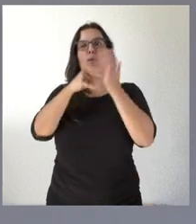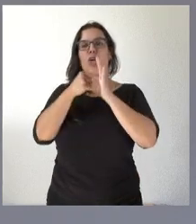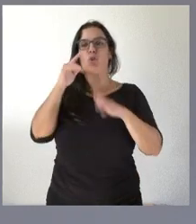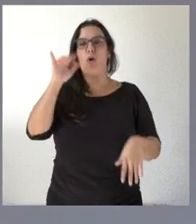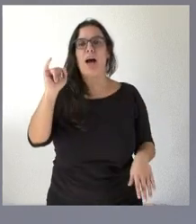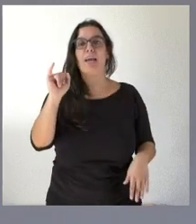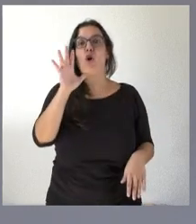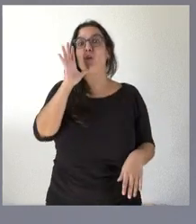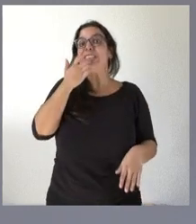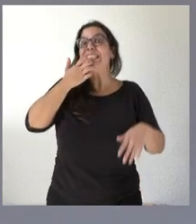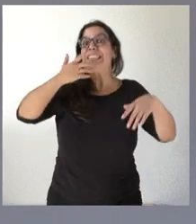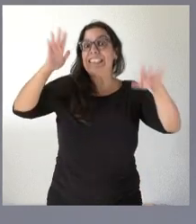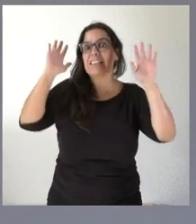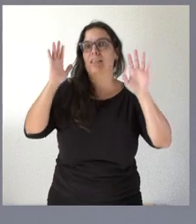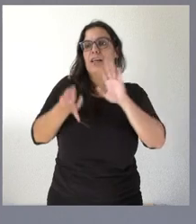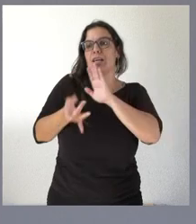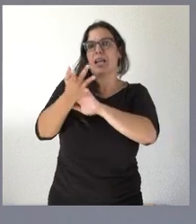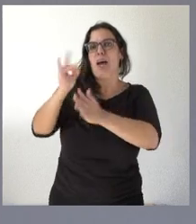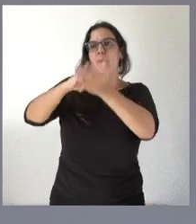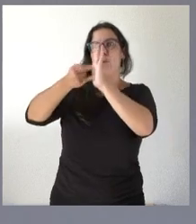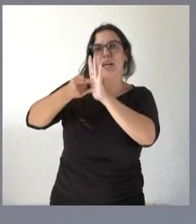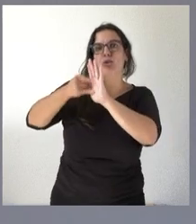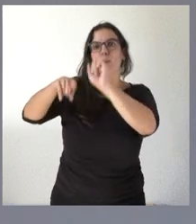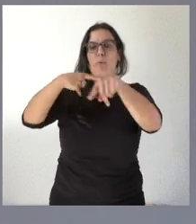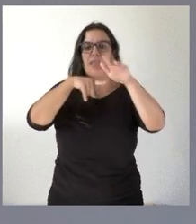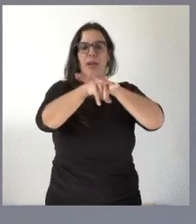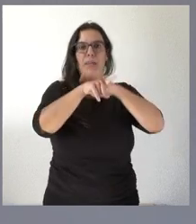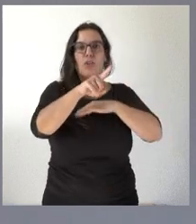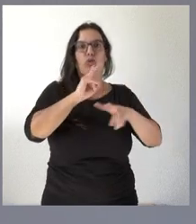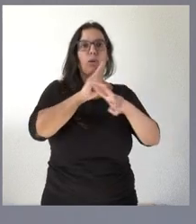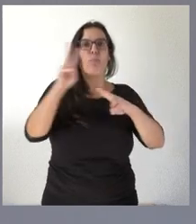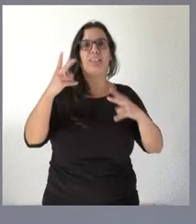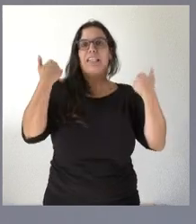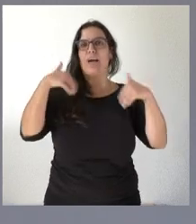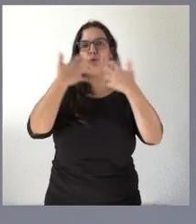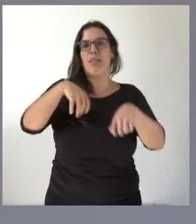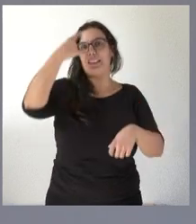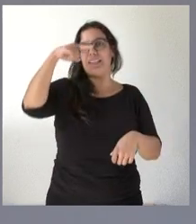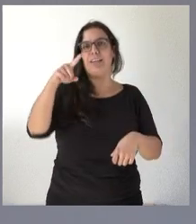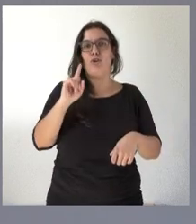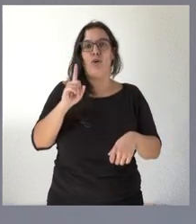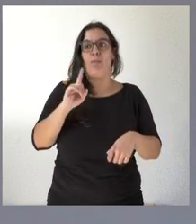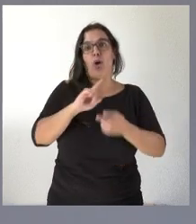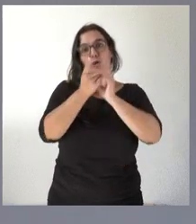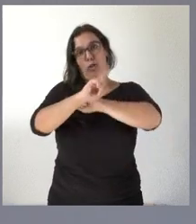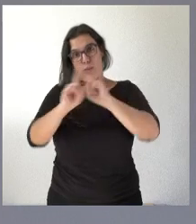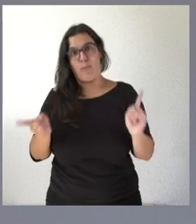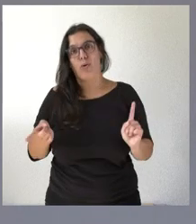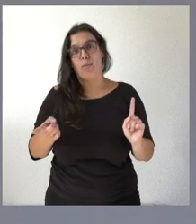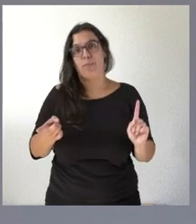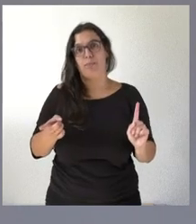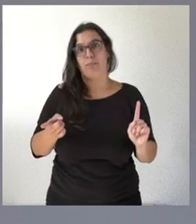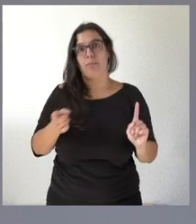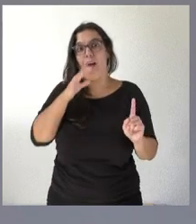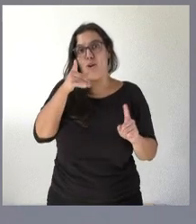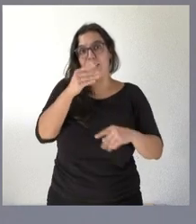sería la posición del trámite en torno a ese proyecto pero sí que decimos que tampoco se prejuzgue lo contrario porque eso es lo que se está haciendo